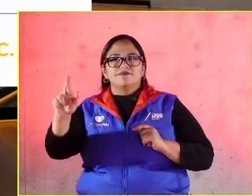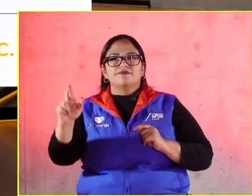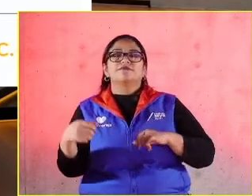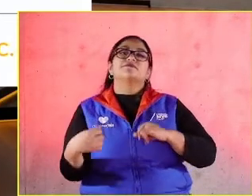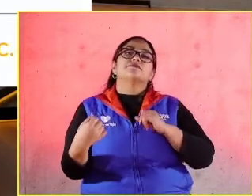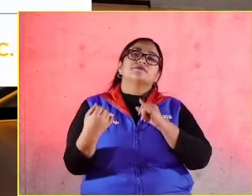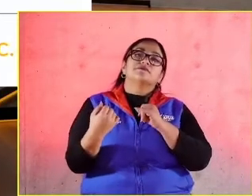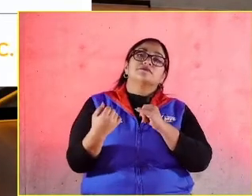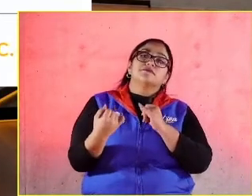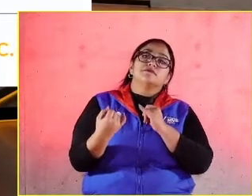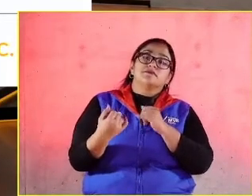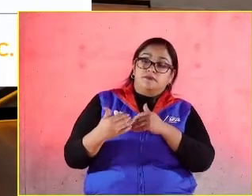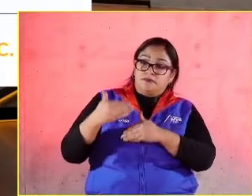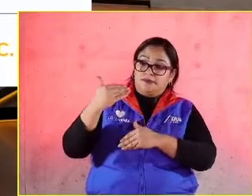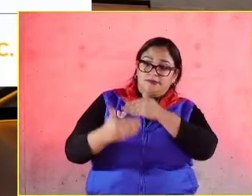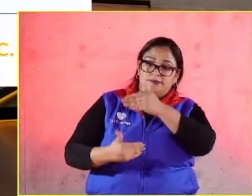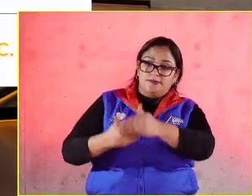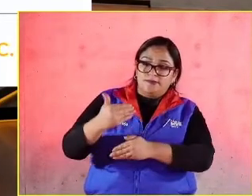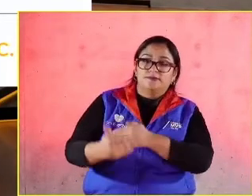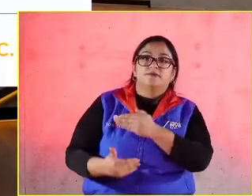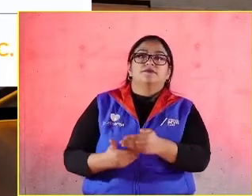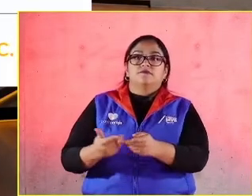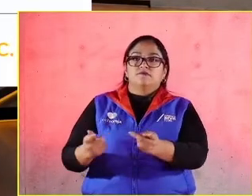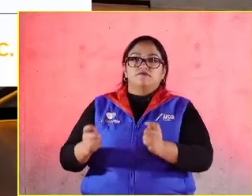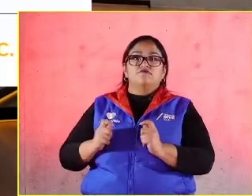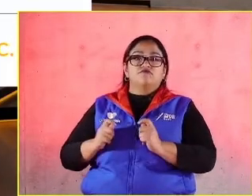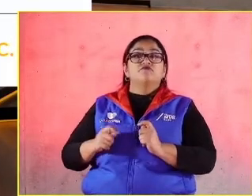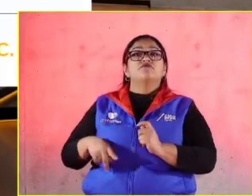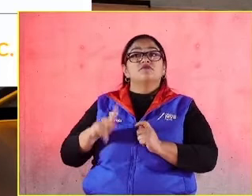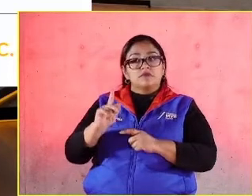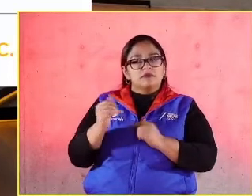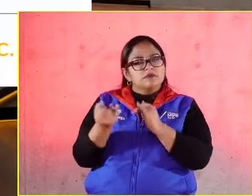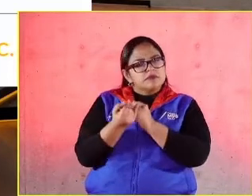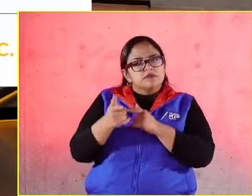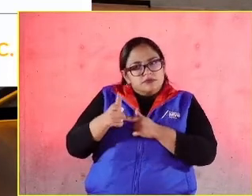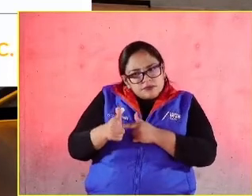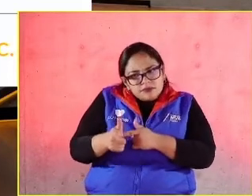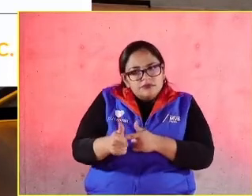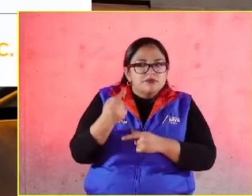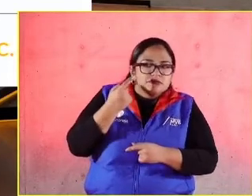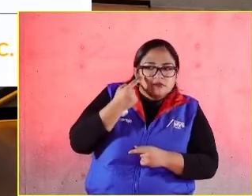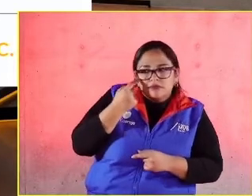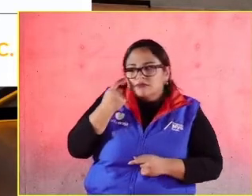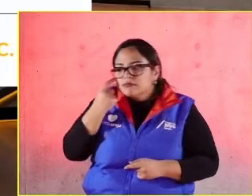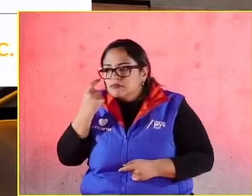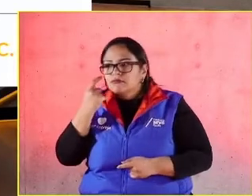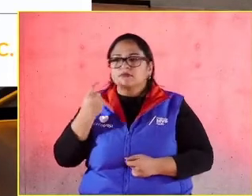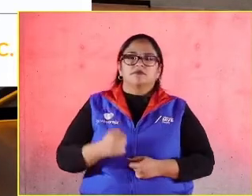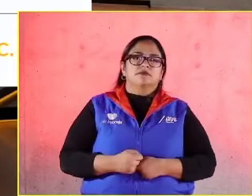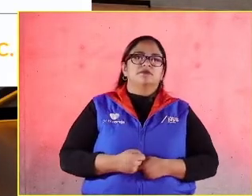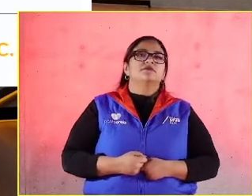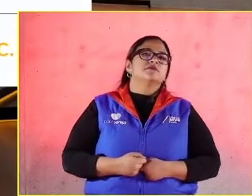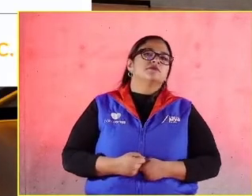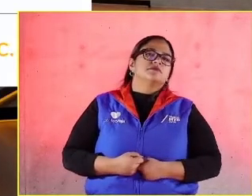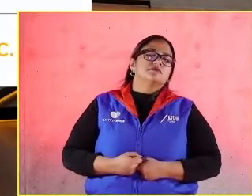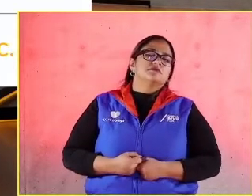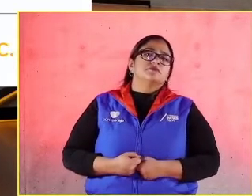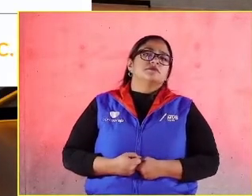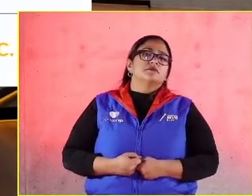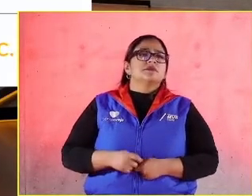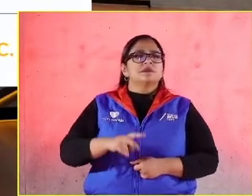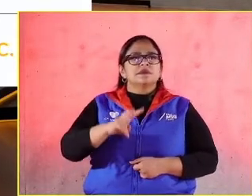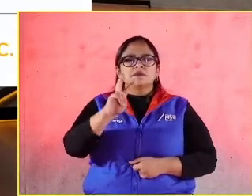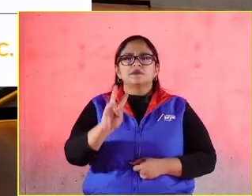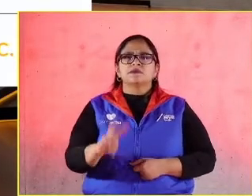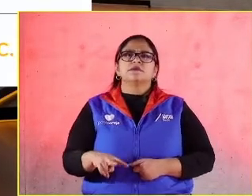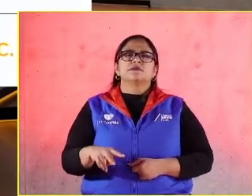generación del distintivo, el otorgamiento como el seguimiento posterior a las empresas. Definitivamente es